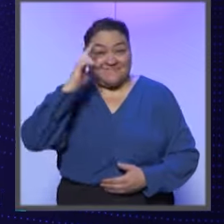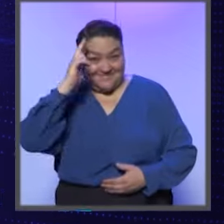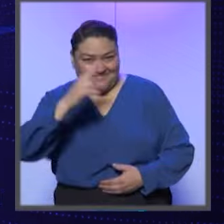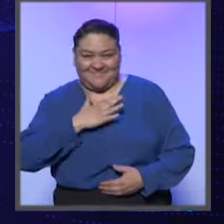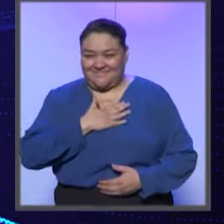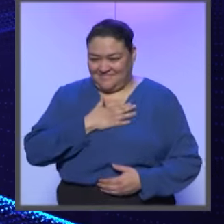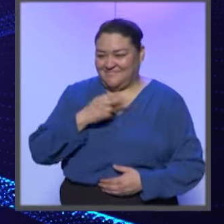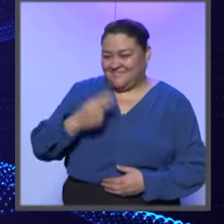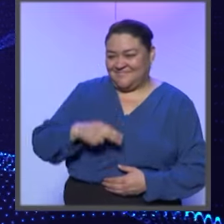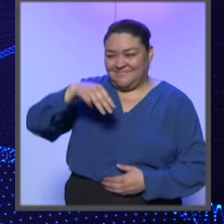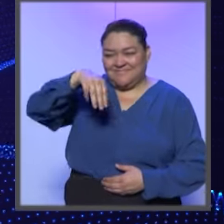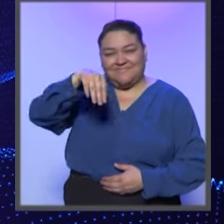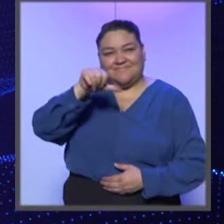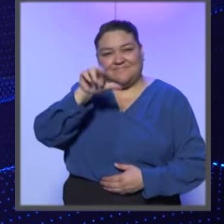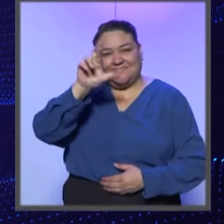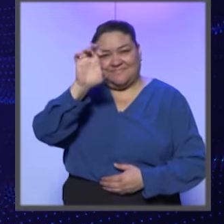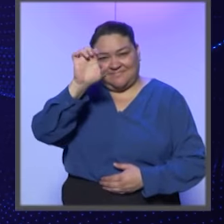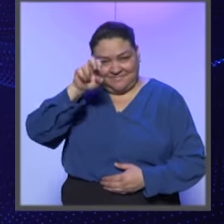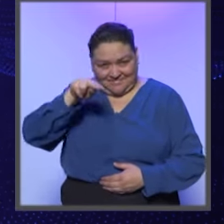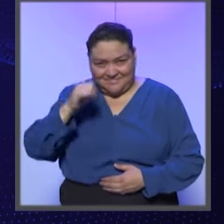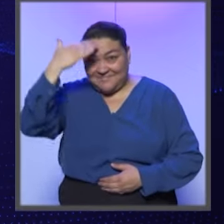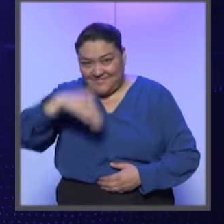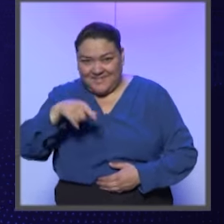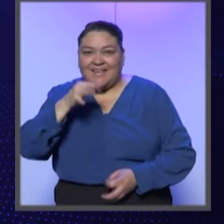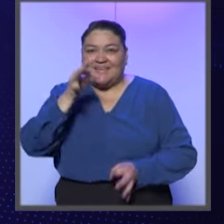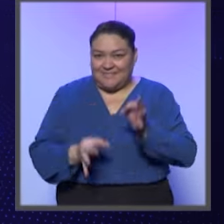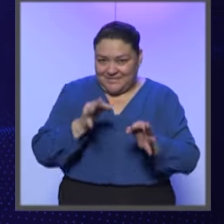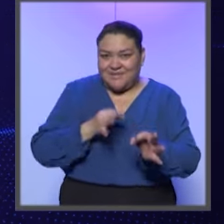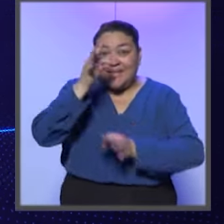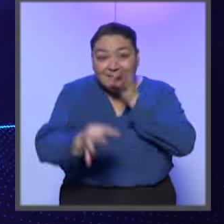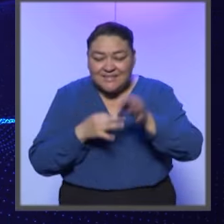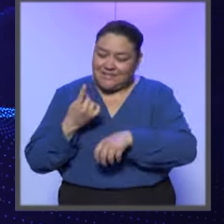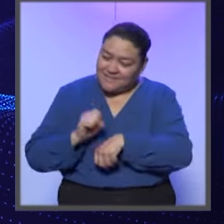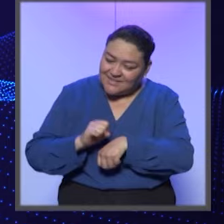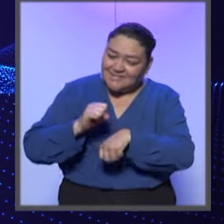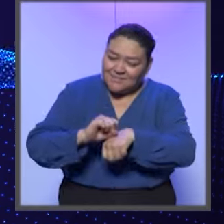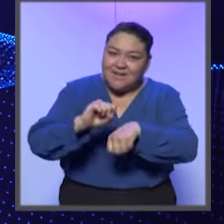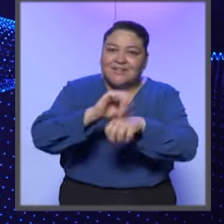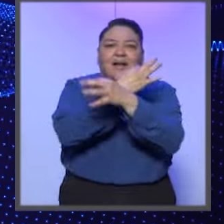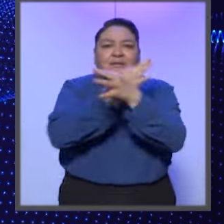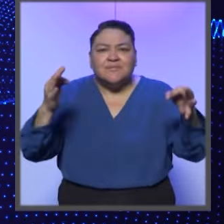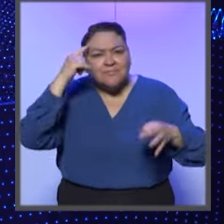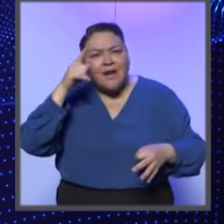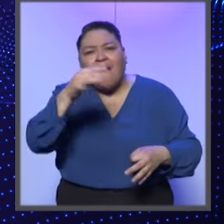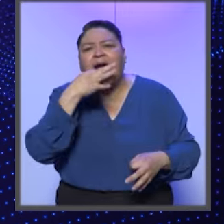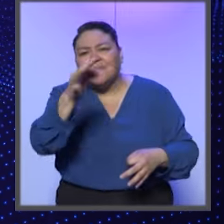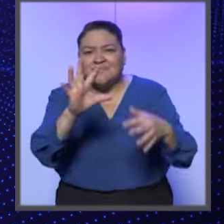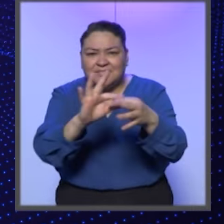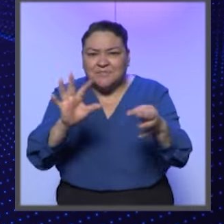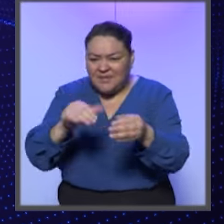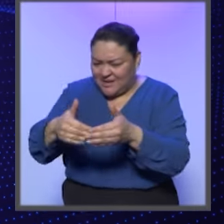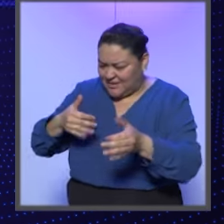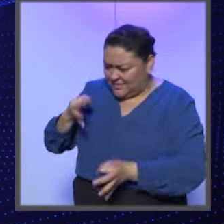Hola, soy Marlene Romero y como ya lo sabes, tu Tribunal Informa se transmite semana con semana con el objetivo de ponerte al tanto de las